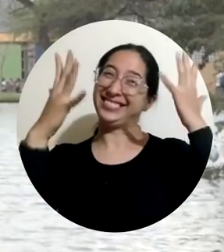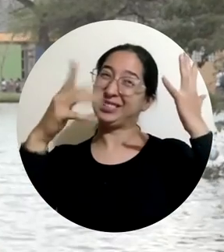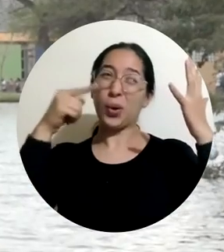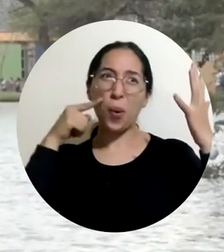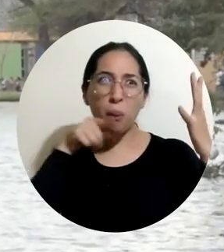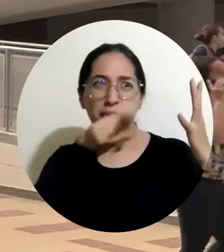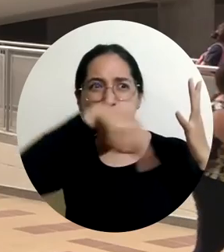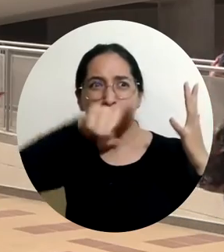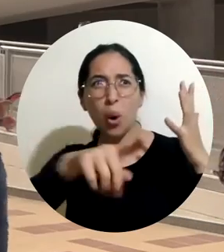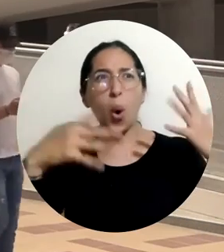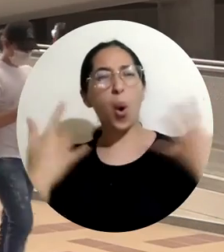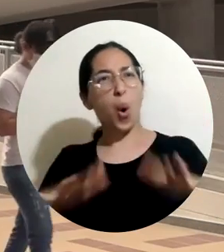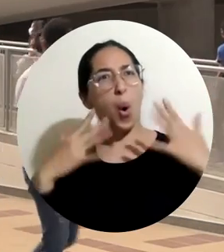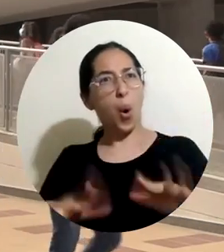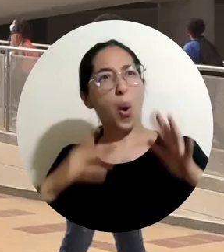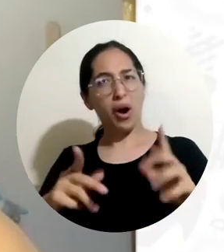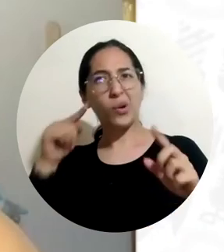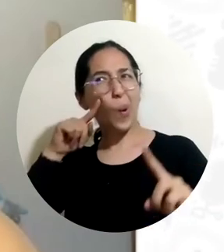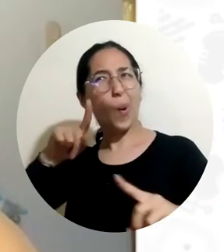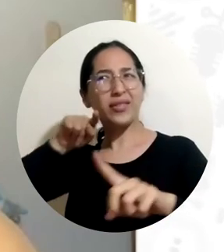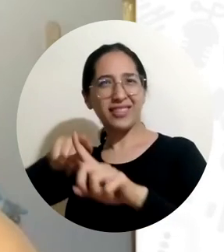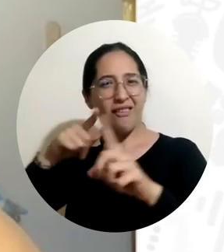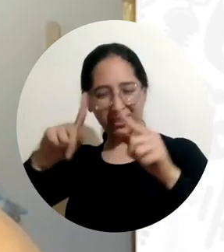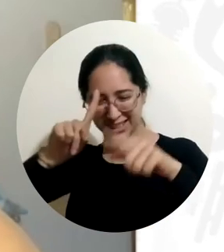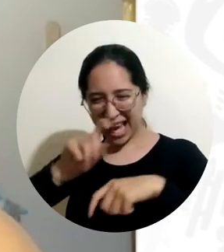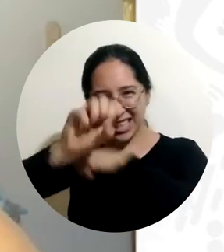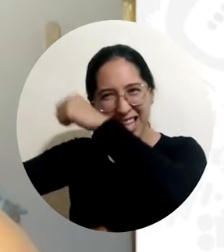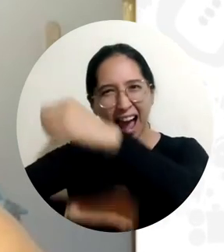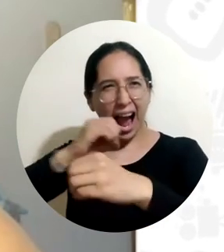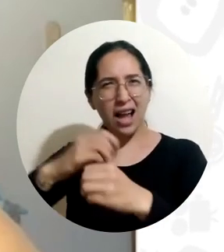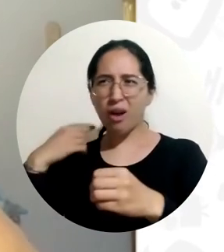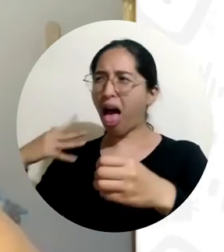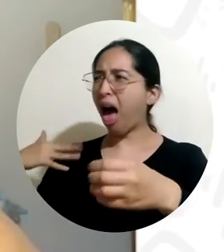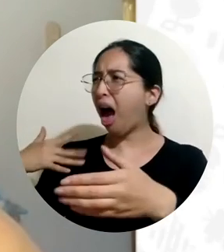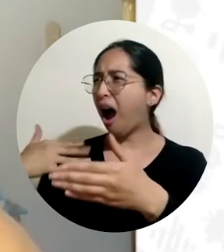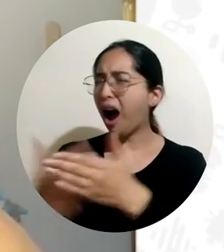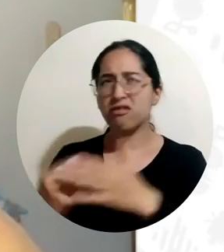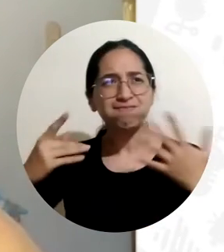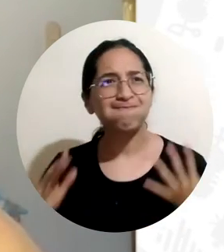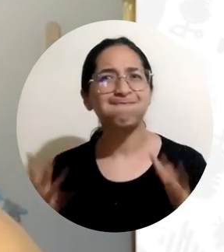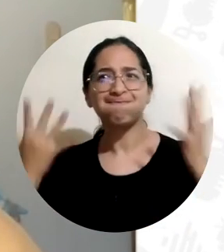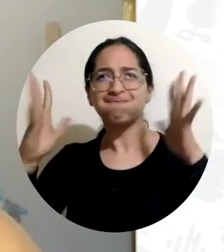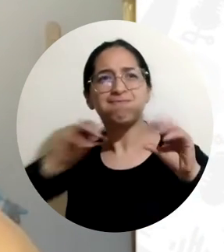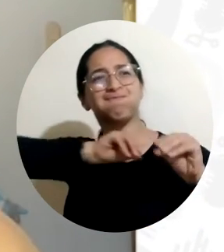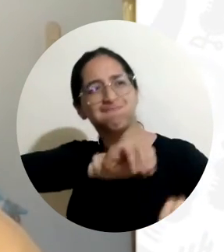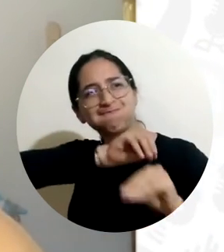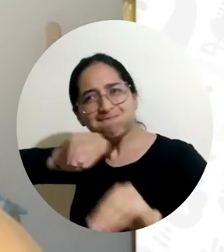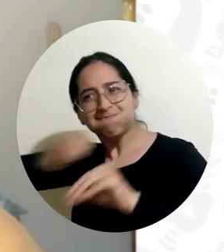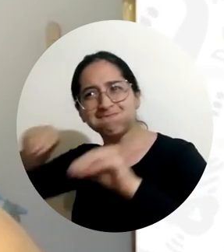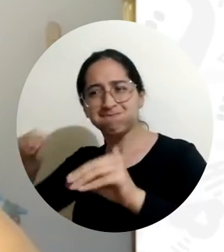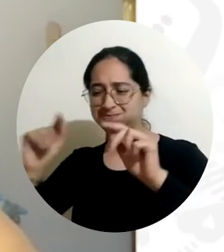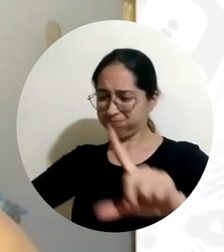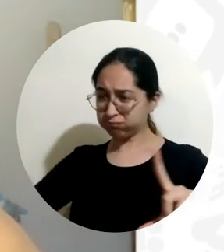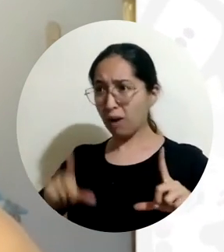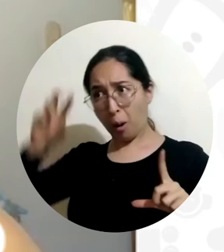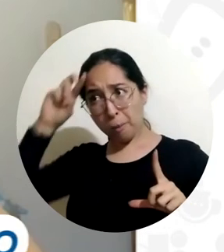Magdalena por estar haciendo Patria por el espacio de 60 años, entregándole a este país